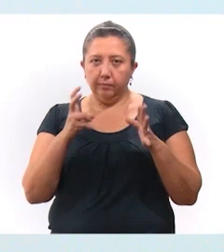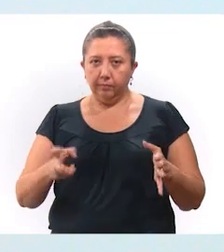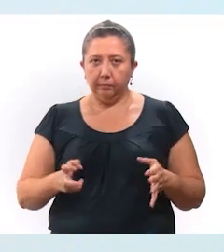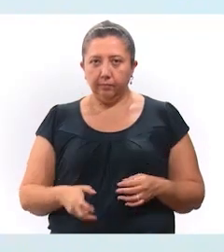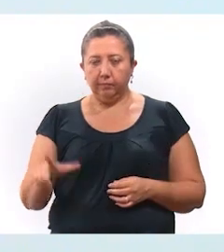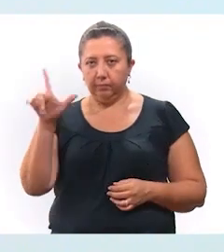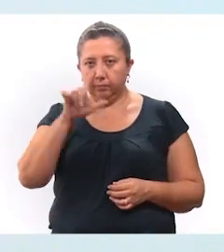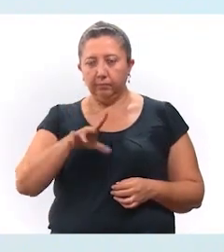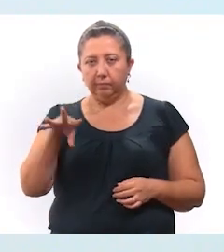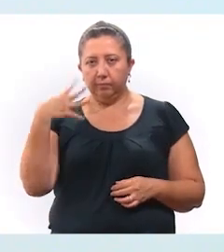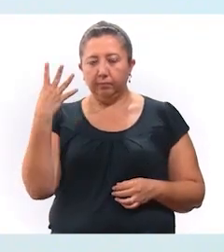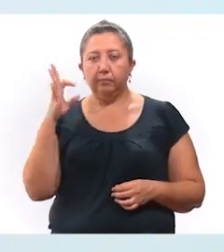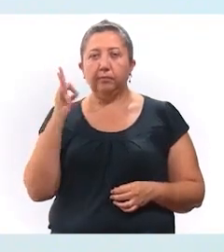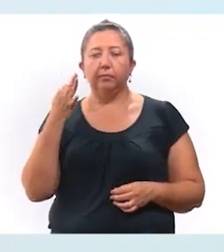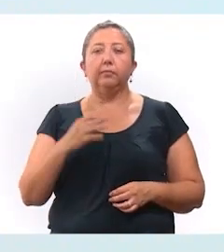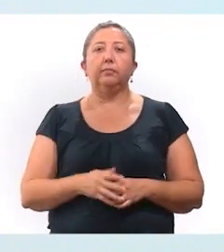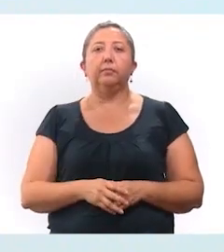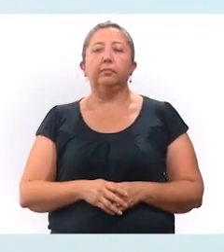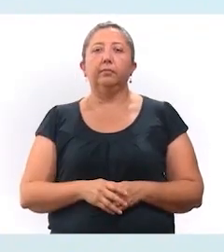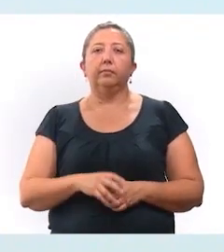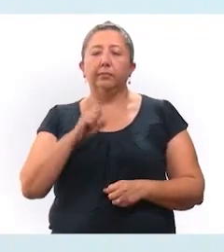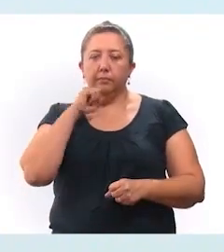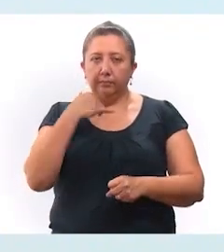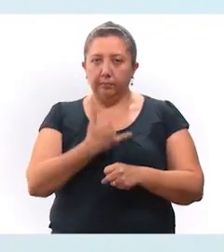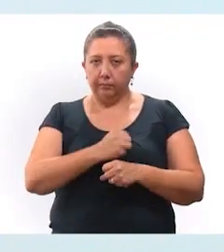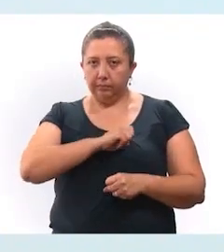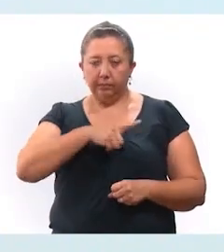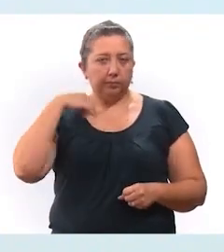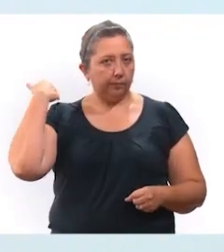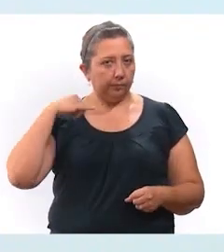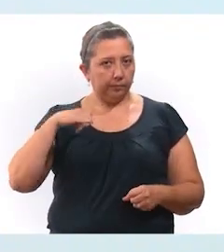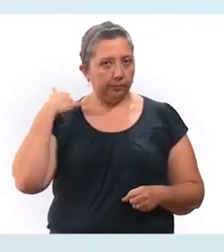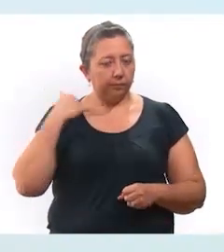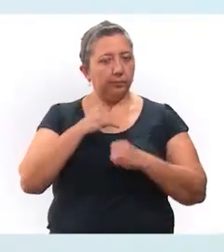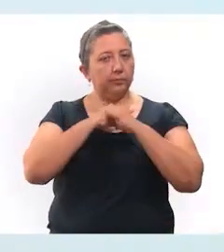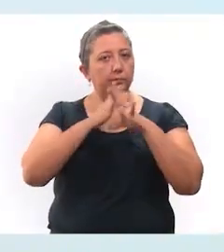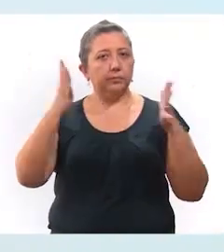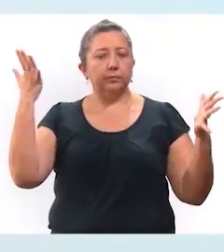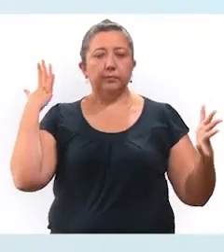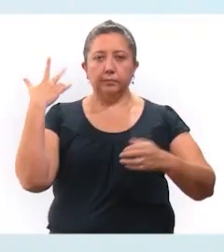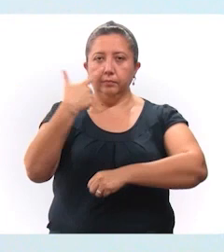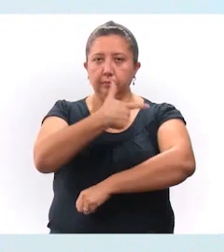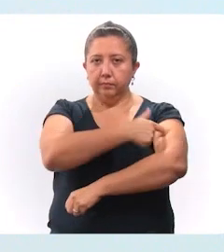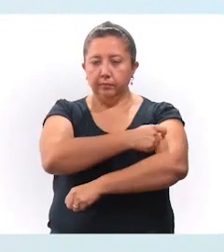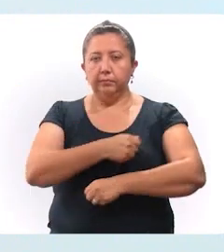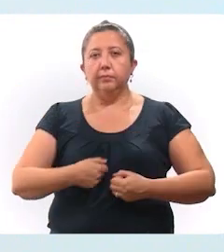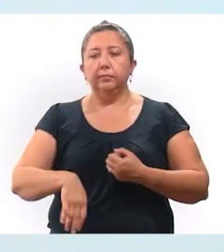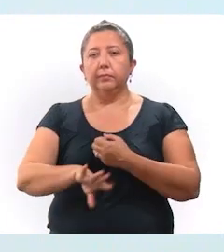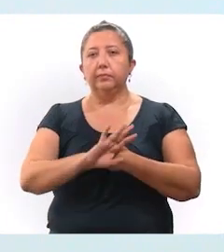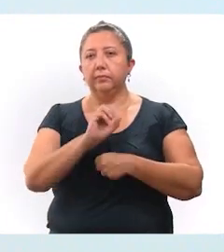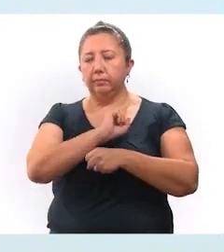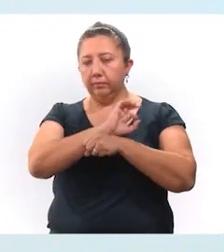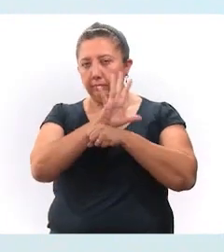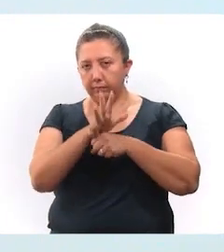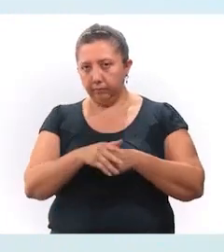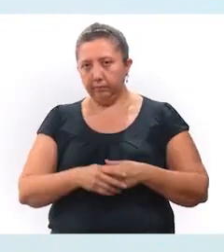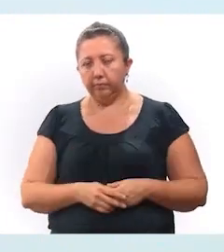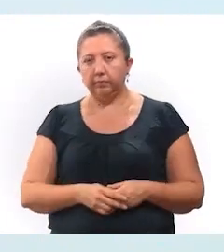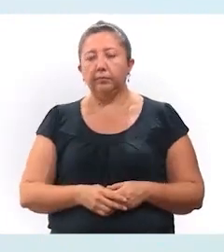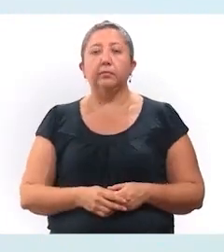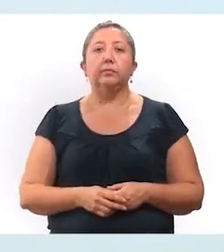médico de este lunes 14 de febrero. La Secretaría de Salud de Yucatán informó que la vacunación de refuerzo contra el coronavirus